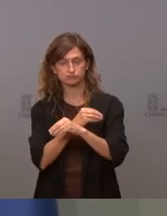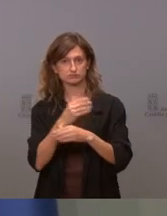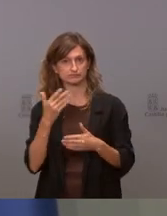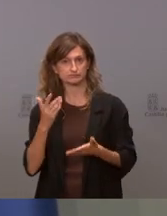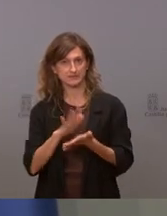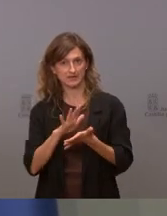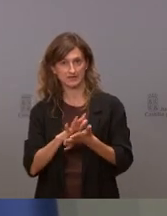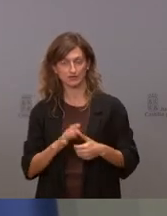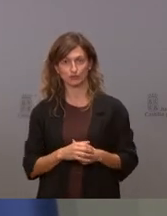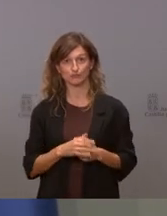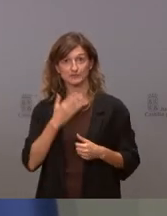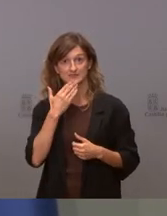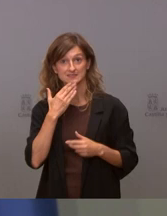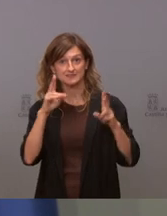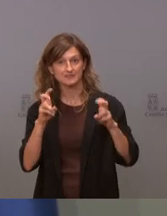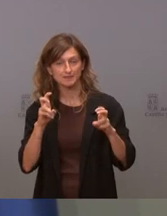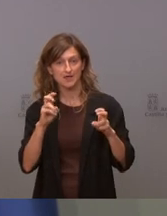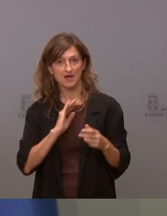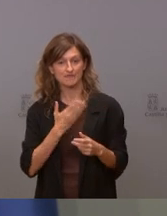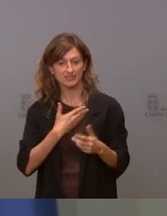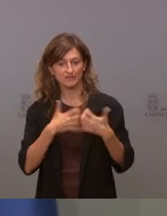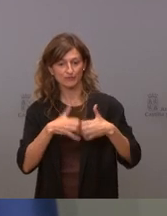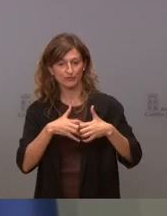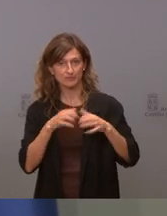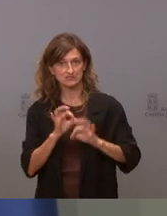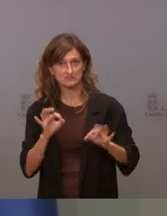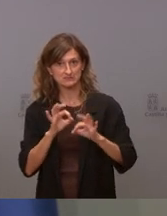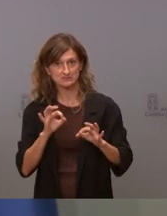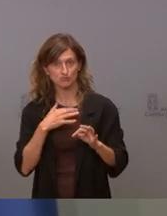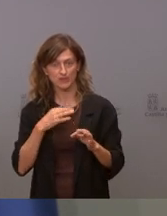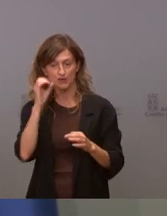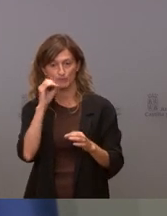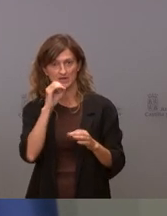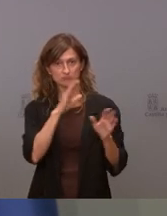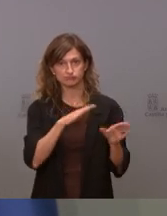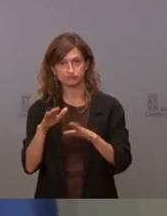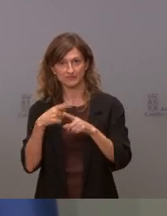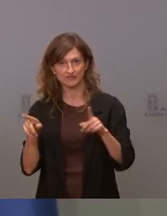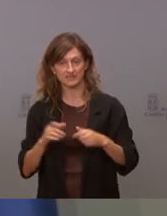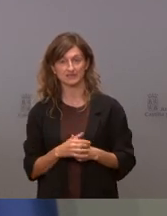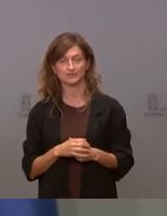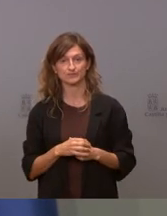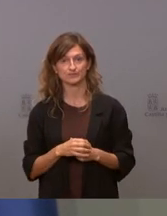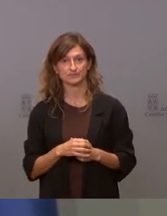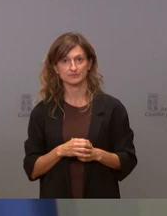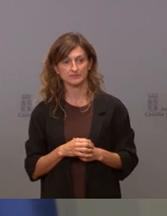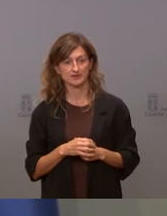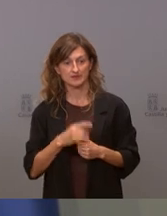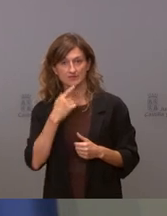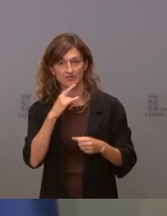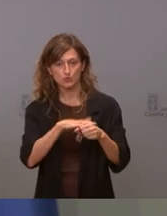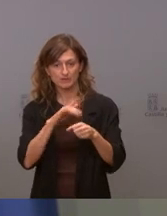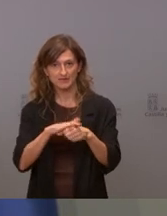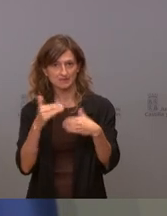en lo que no atañe a nuestro funcionamiento dentro del Gobierno. Pero nosotros los lunes, los martes, los